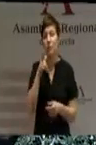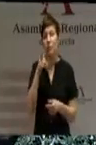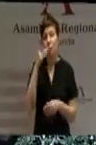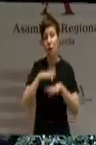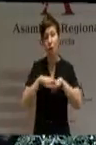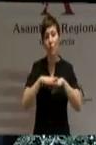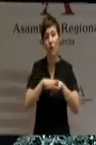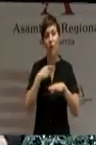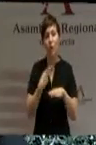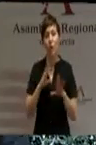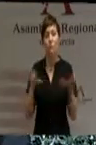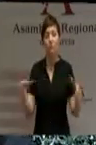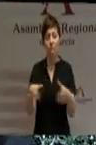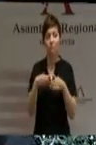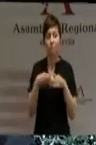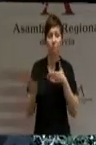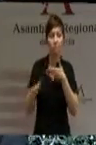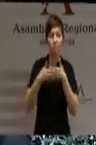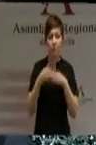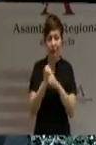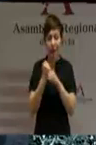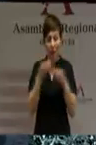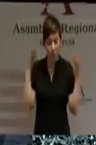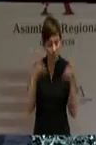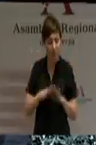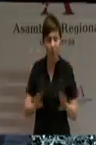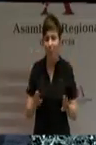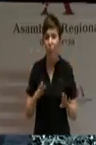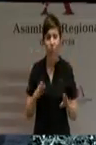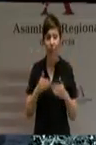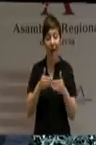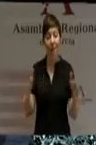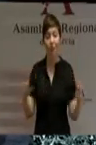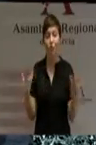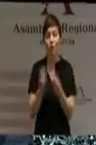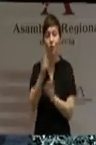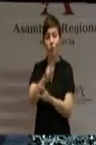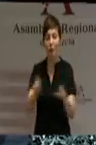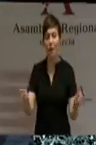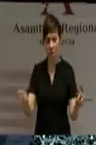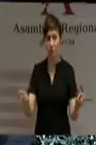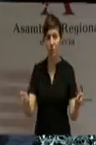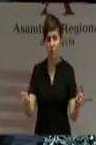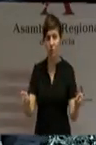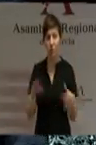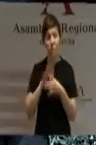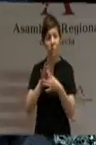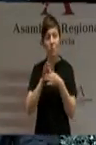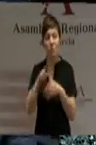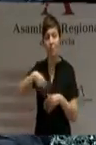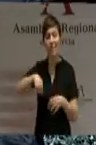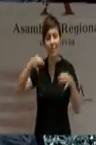las personas. Tiene que contar con ellas y cuenta con ellas. Los ciudadanos van a tener la seguridad de que les escuchamos